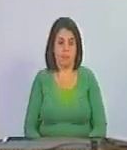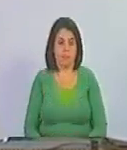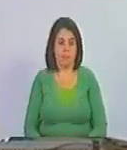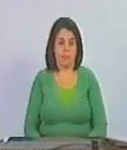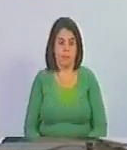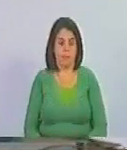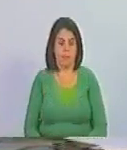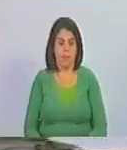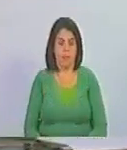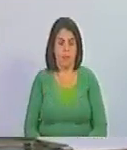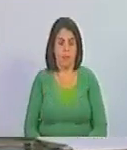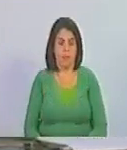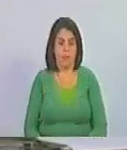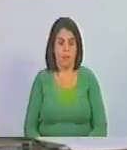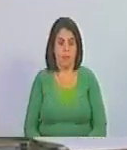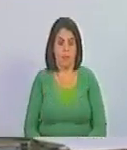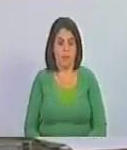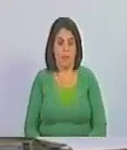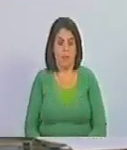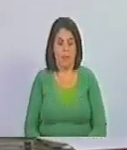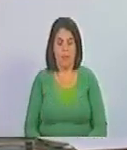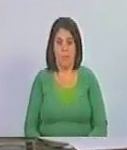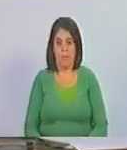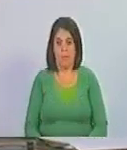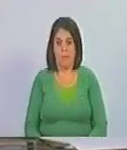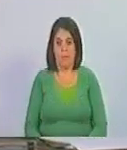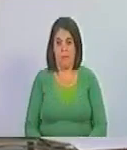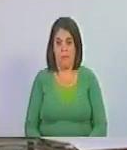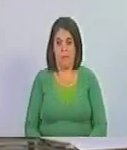Delec Estados Unidos